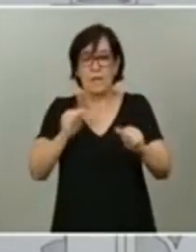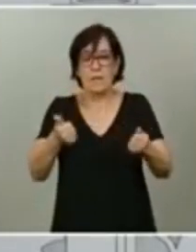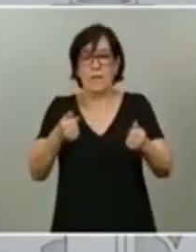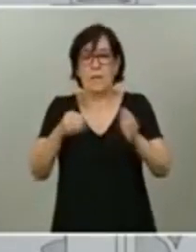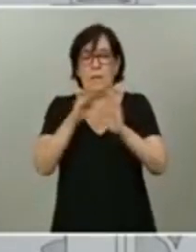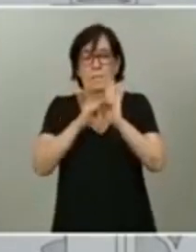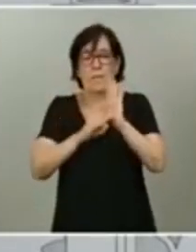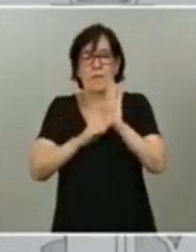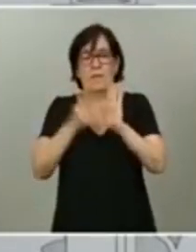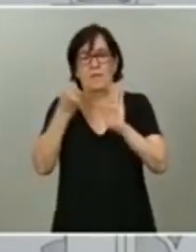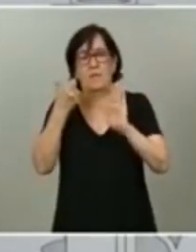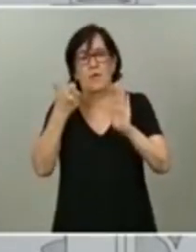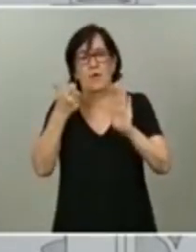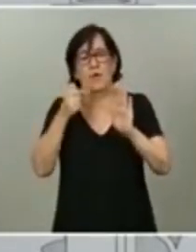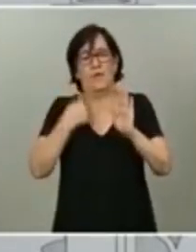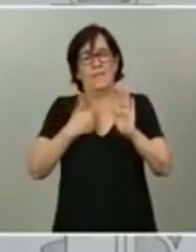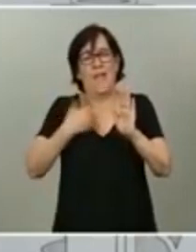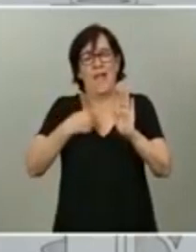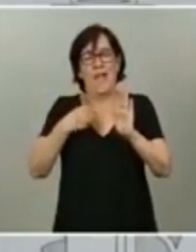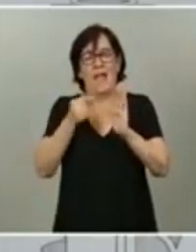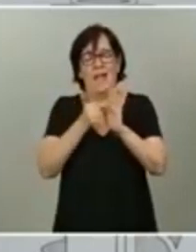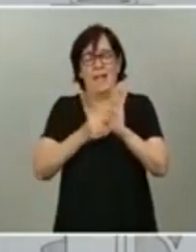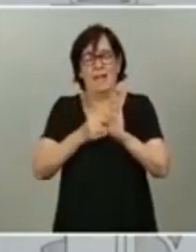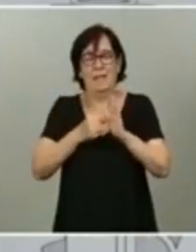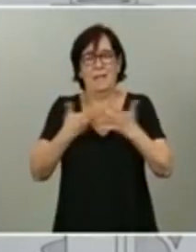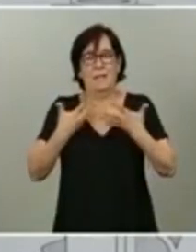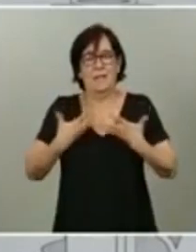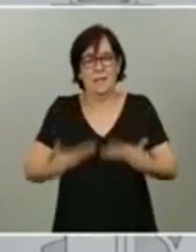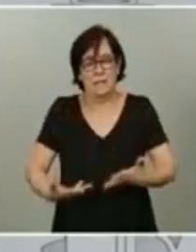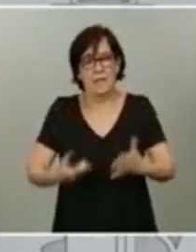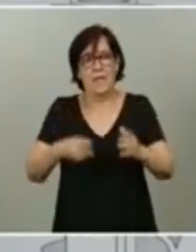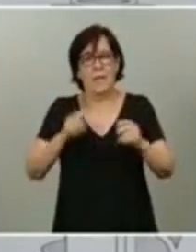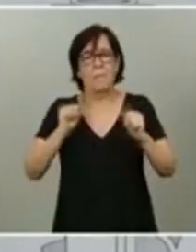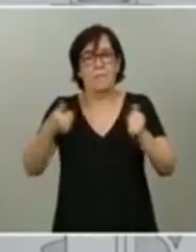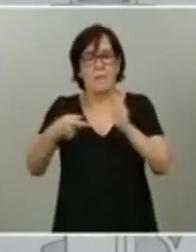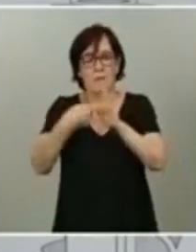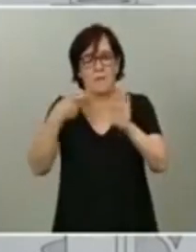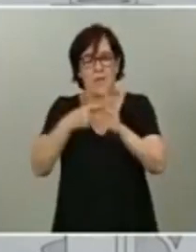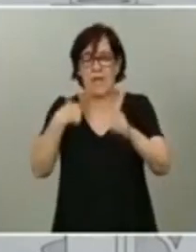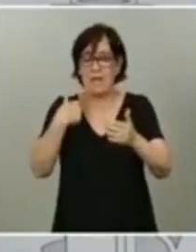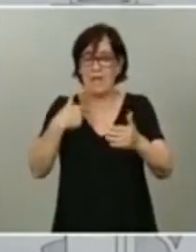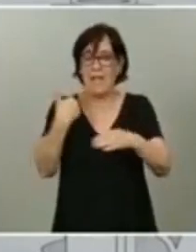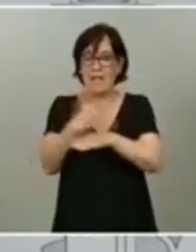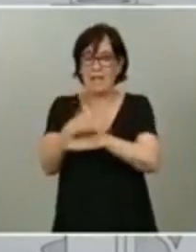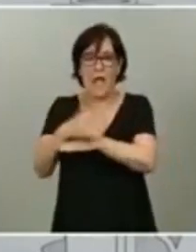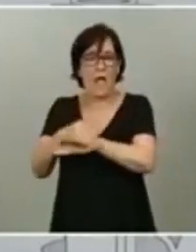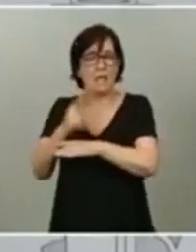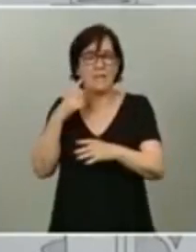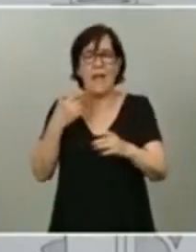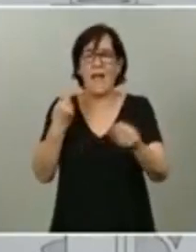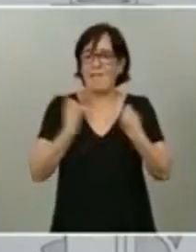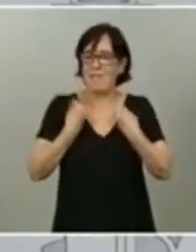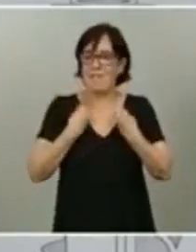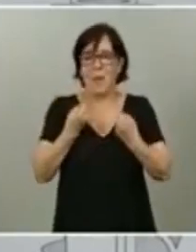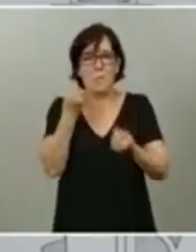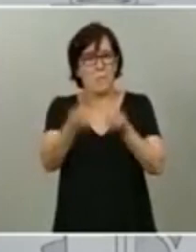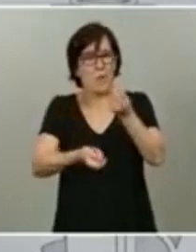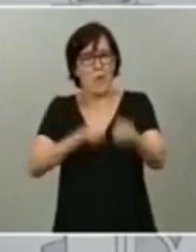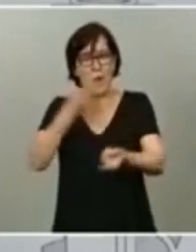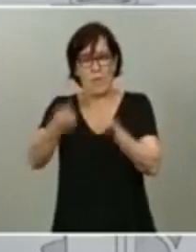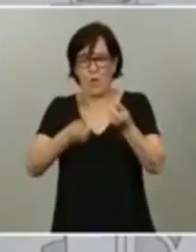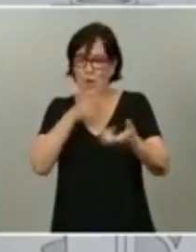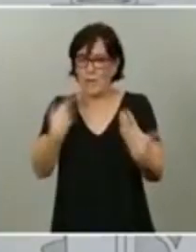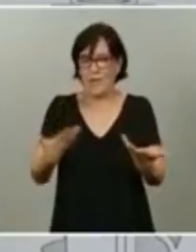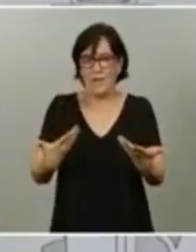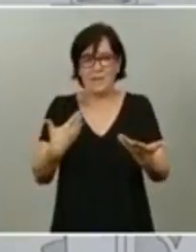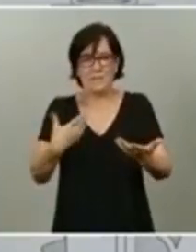Y luego iniciamos la desescalada. Nuestras calles volvieron a recuperar poco a poco la vida, sobre todo con el pulso y la vitalidad de